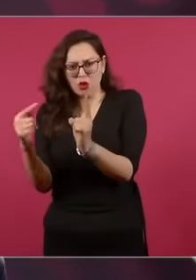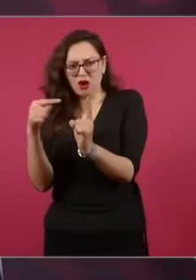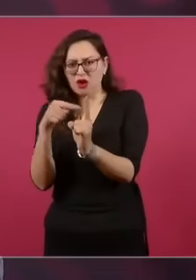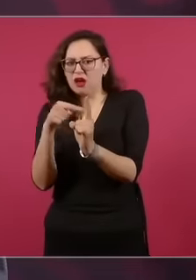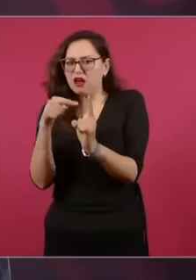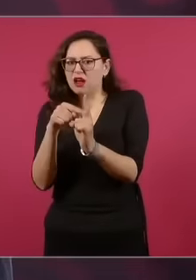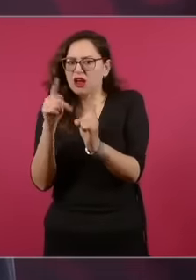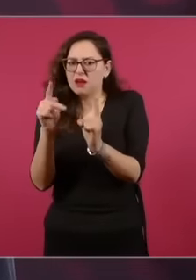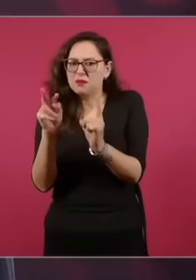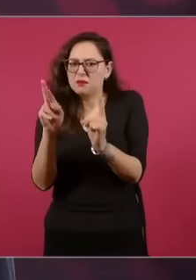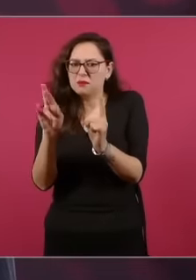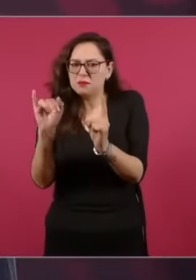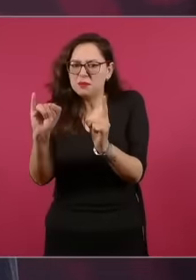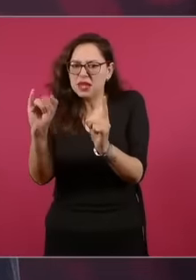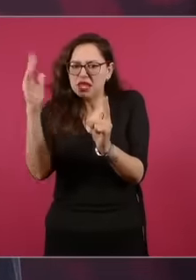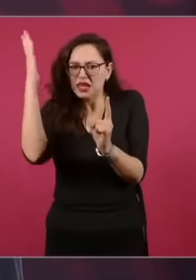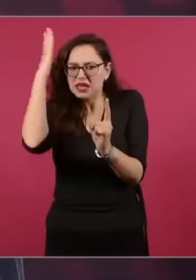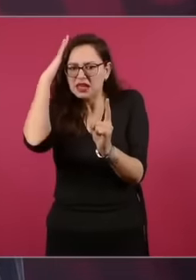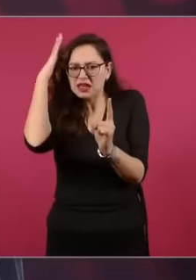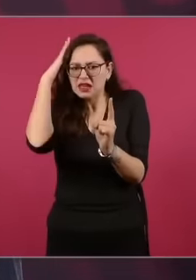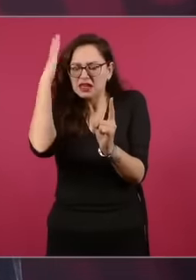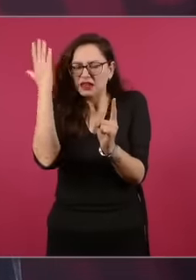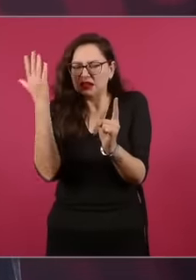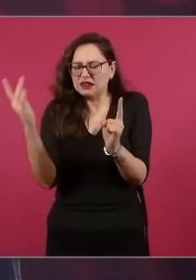por